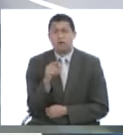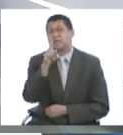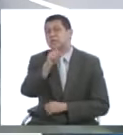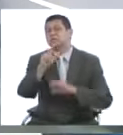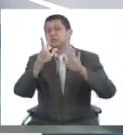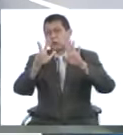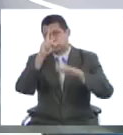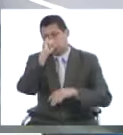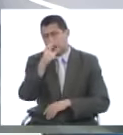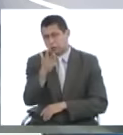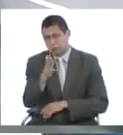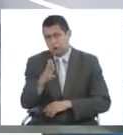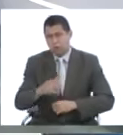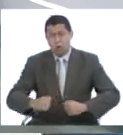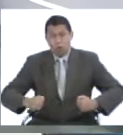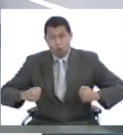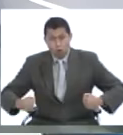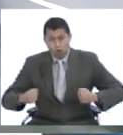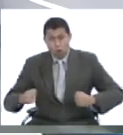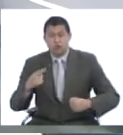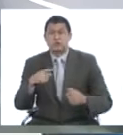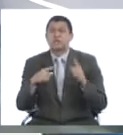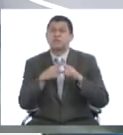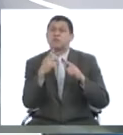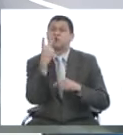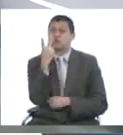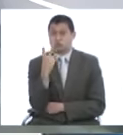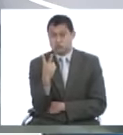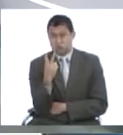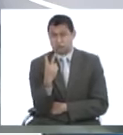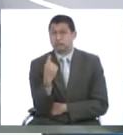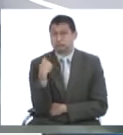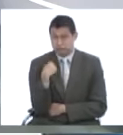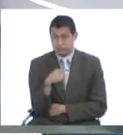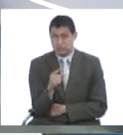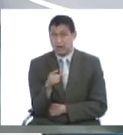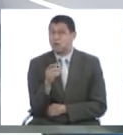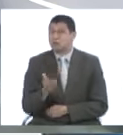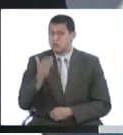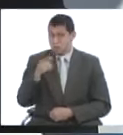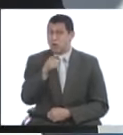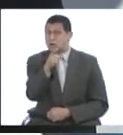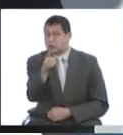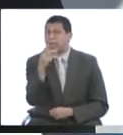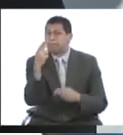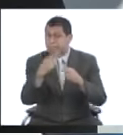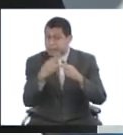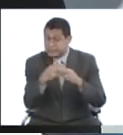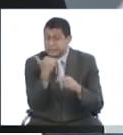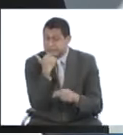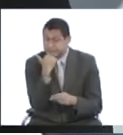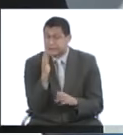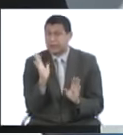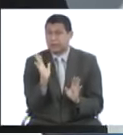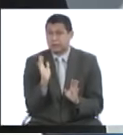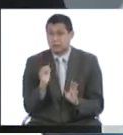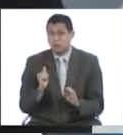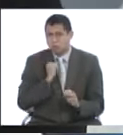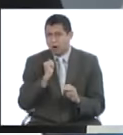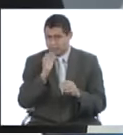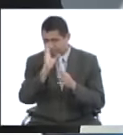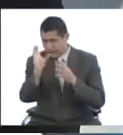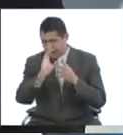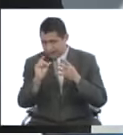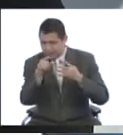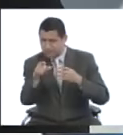18 años que ya tienen diabetes tipo 2. Lo importante aquí es que si usted está en riesgo, con cualquiera de las características de